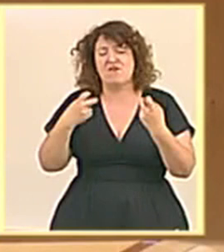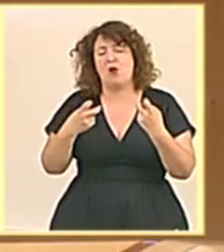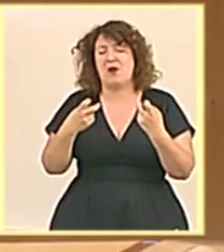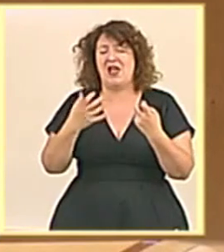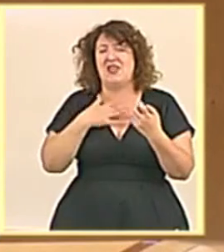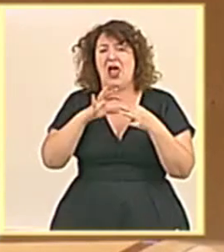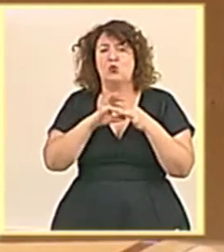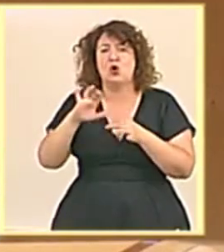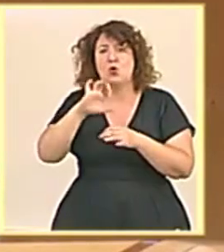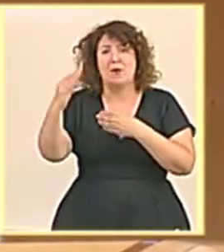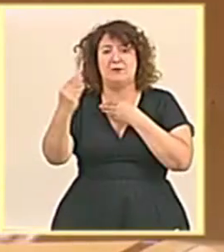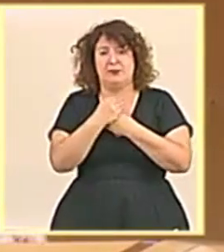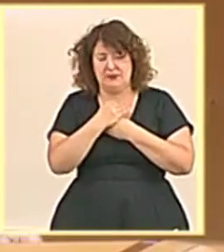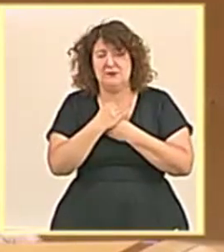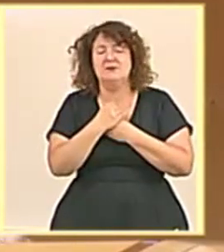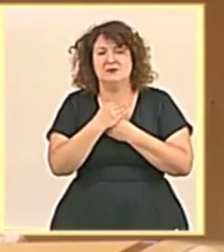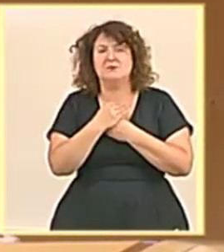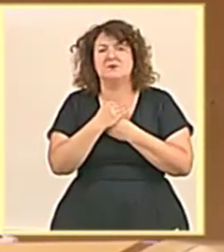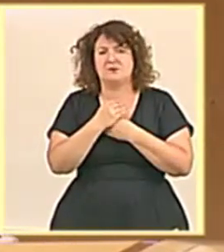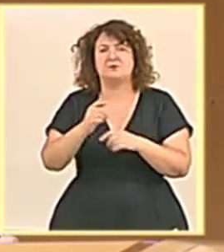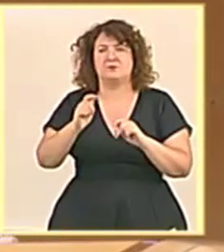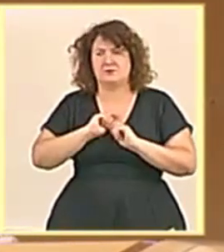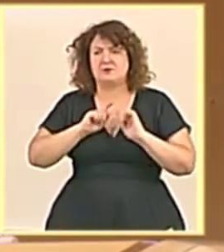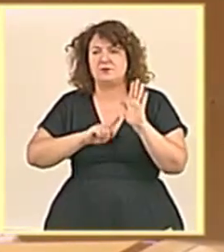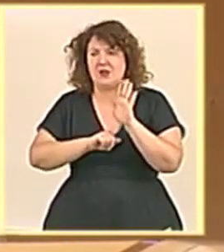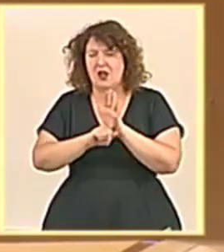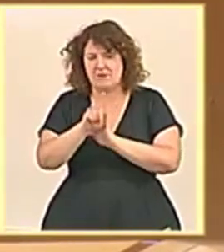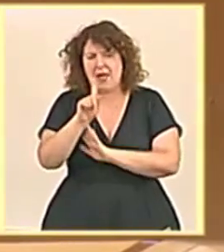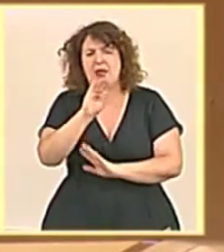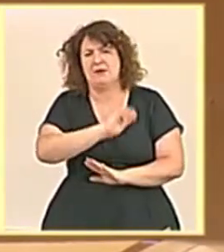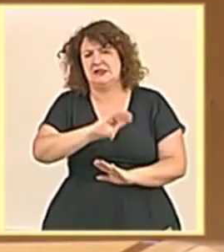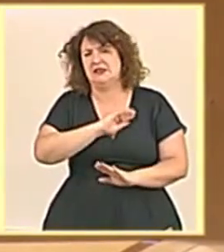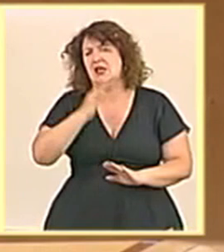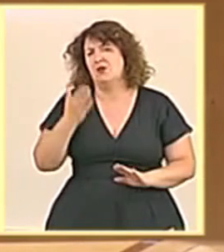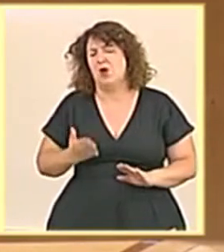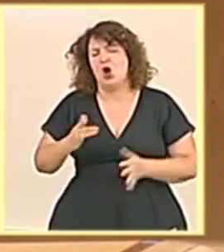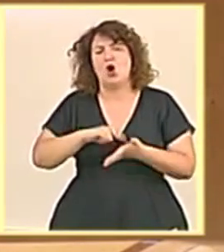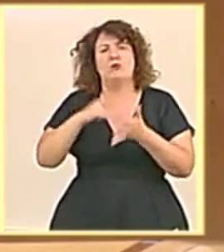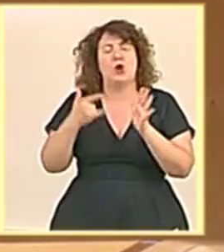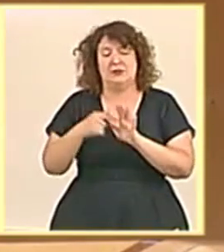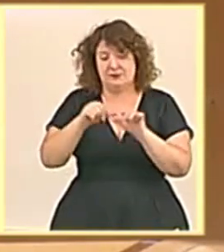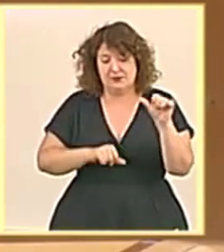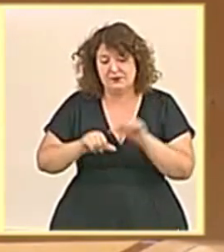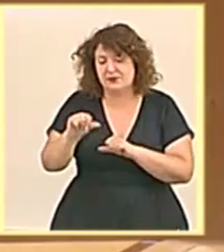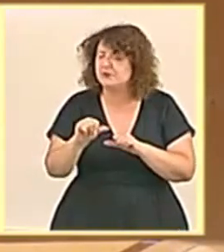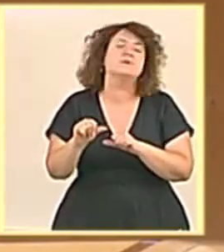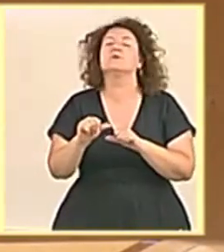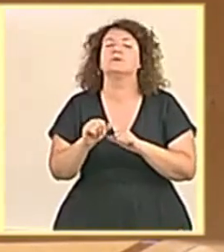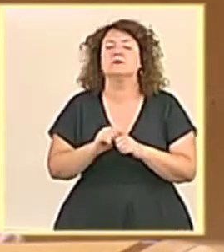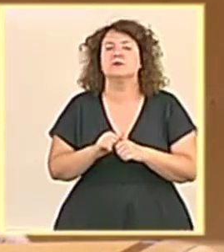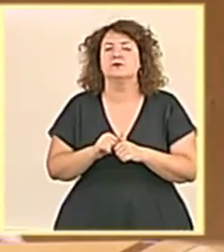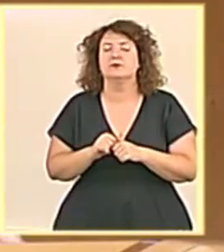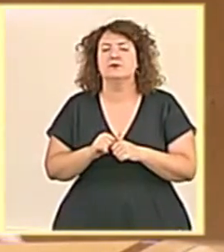estructurales de la Unión Europea, nos ha permitido avanzar de forma importante y los proyectos que se hagan a partir de la Estrategia